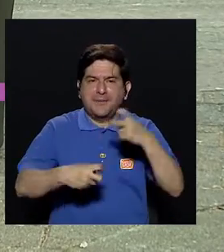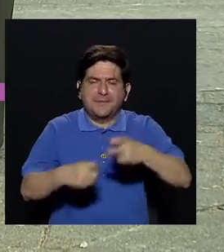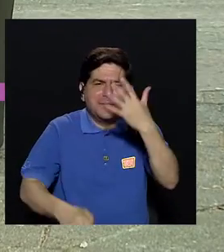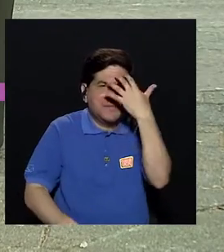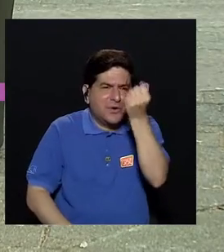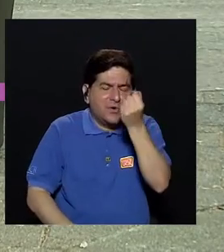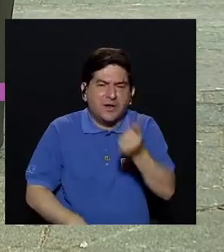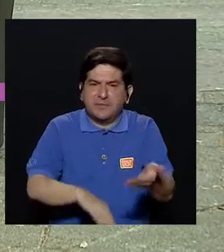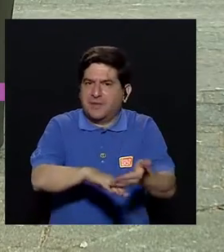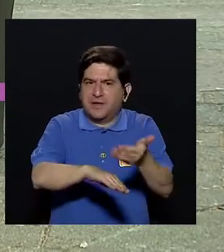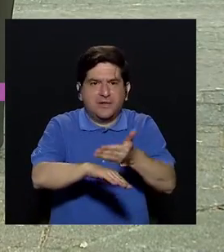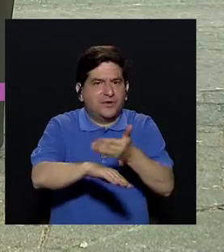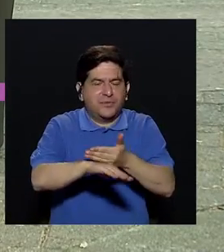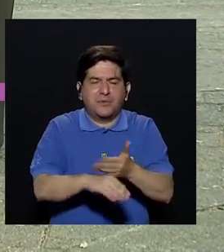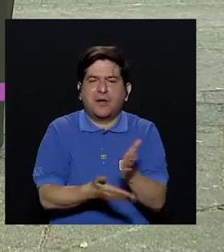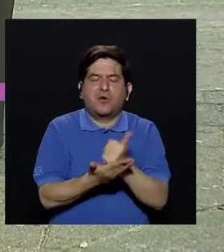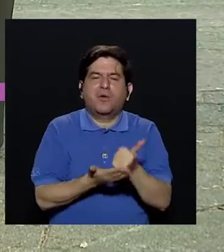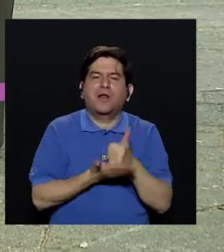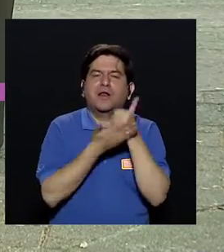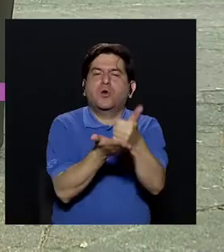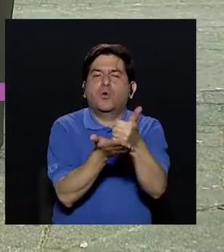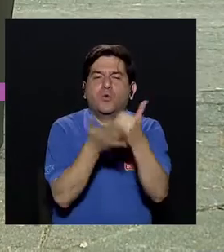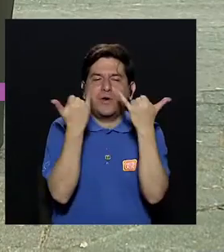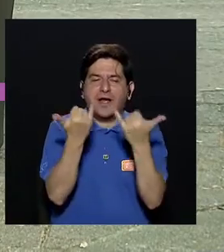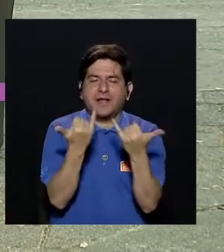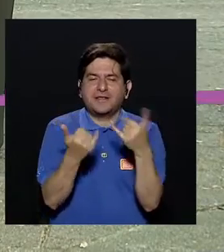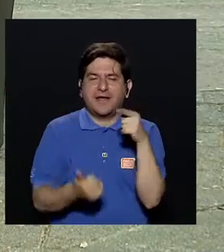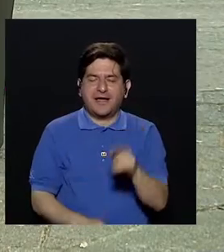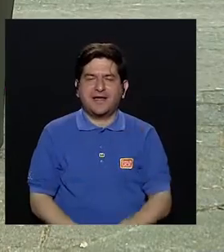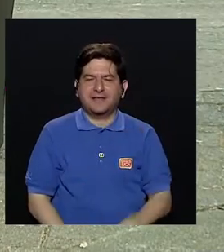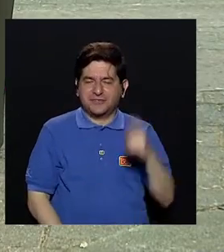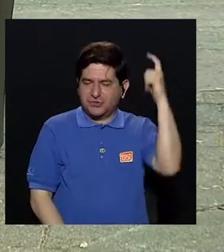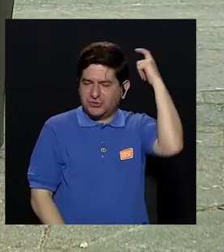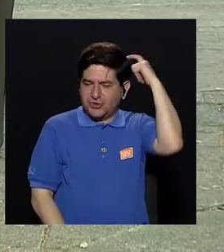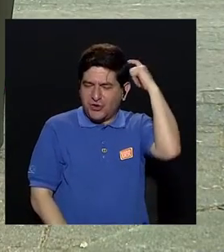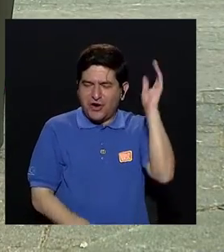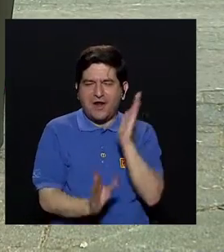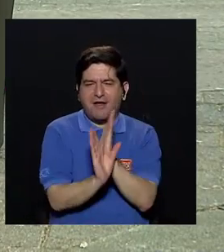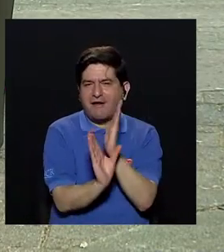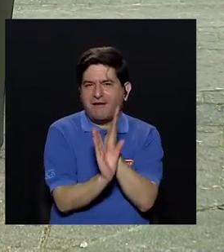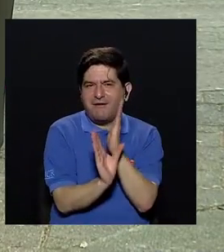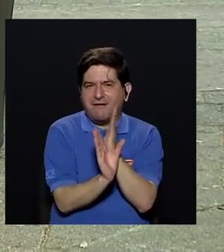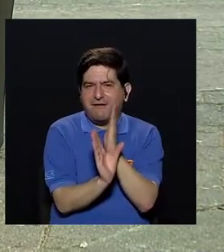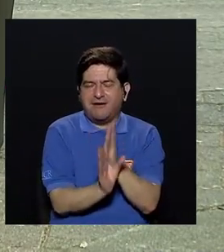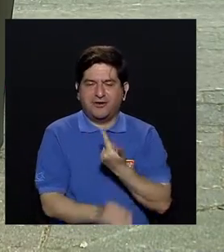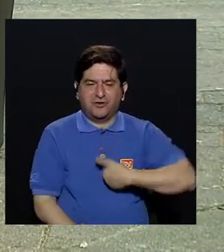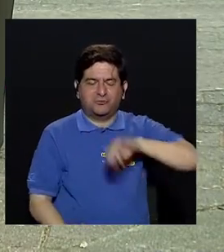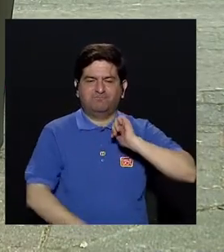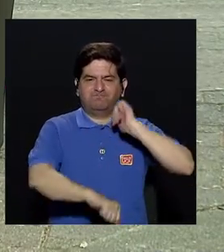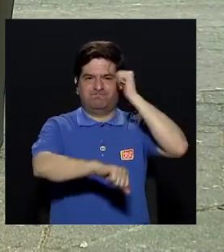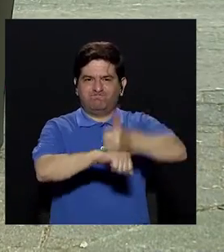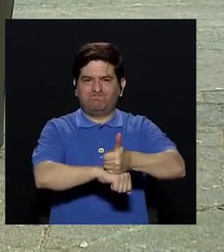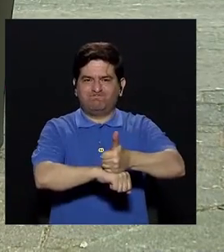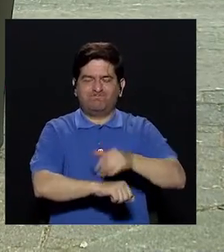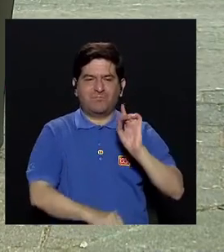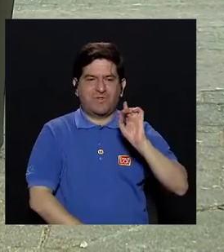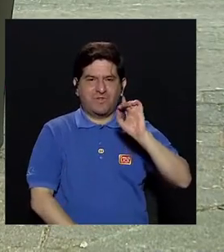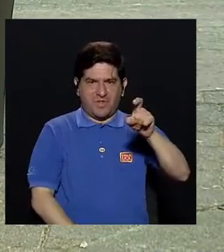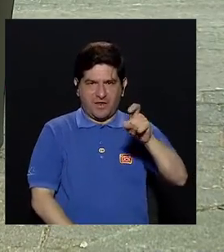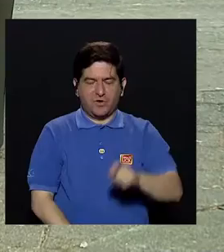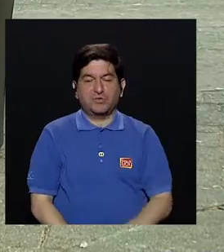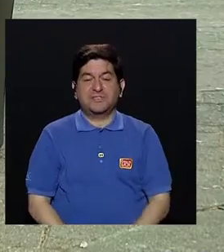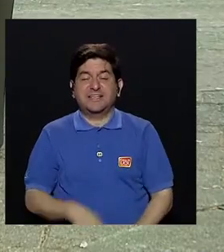memoria no mejoran con pistas, ya esos son detalles neuropsicológicos, entonces nosotros establecemos un